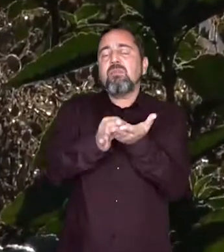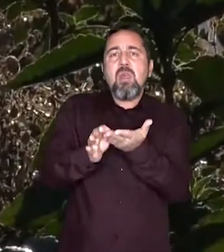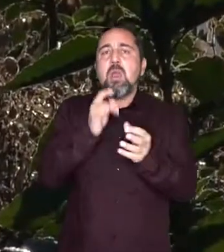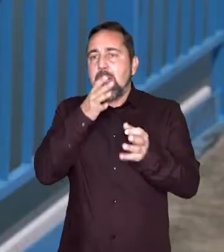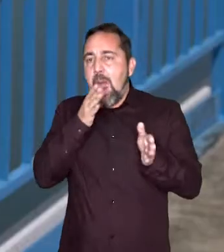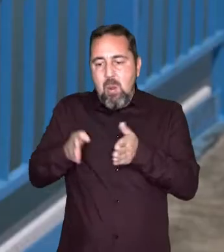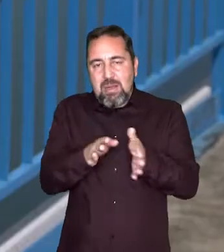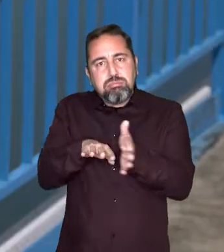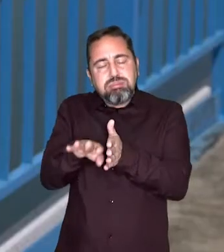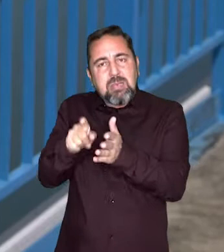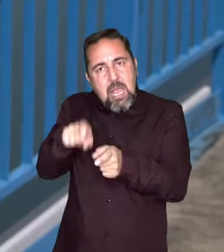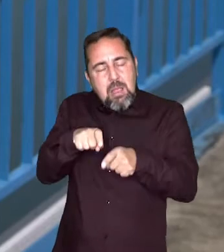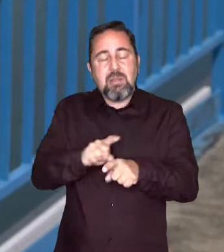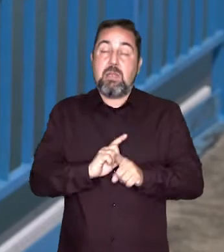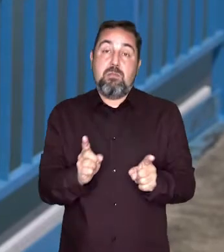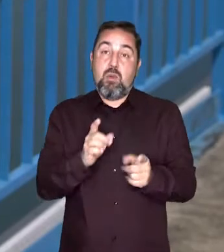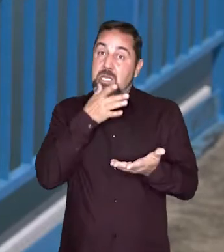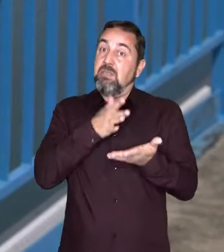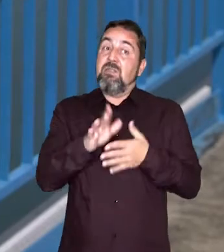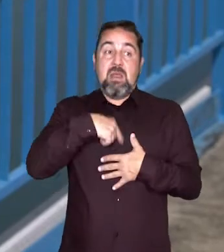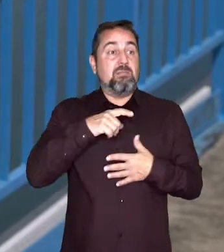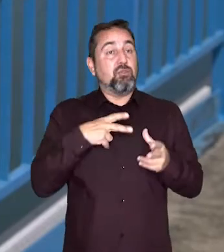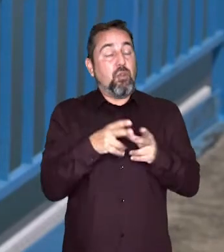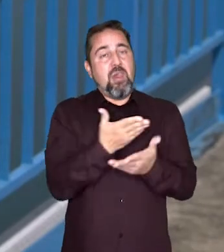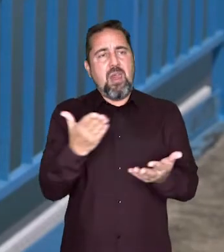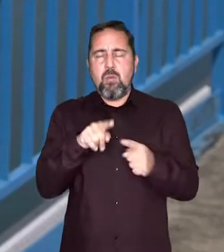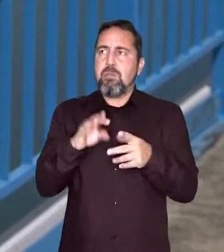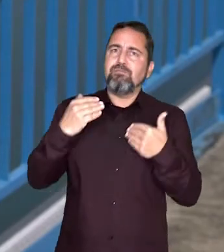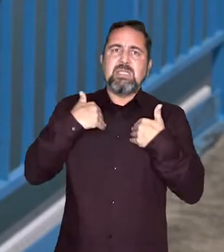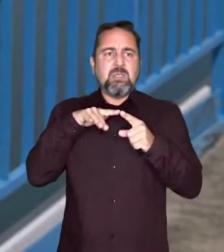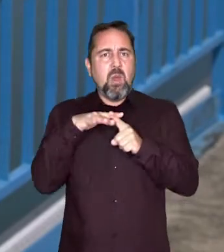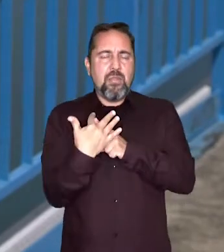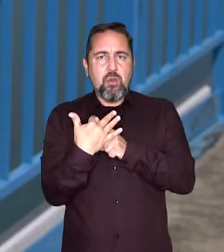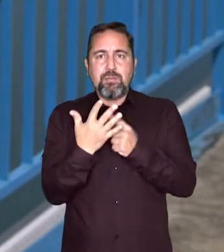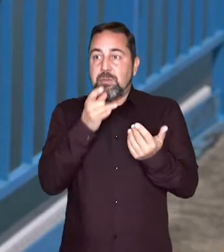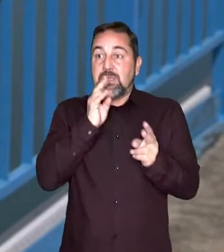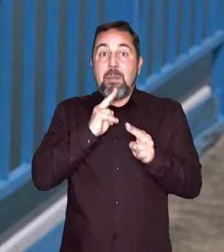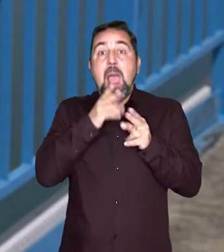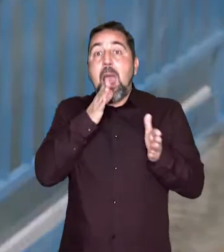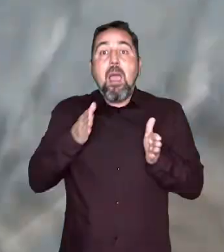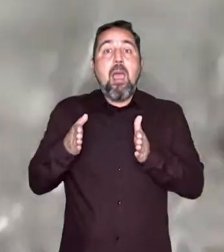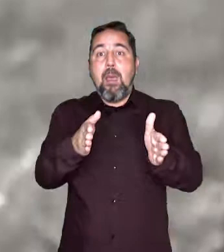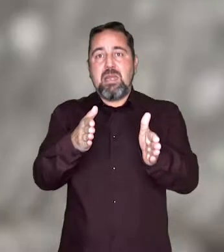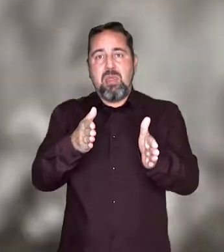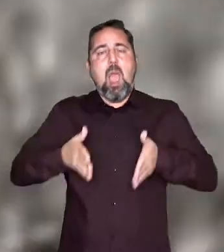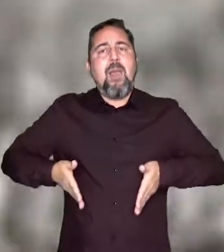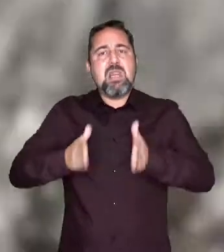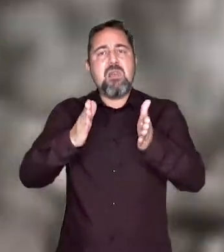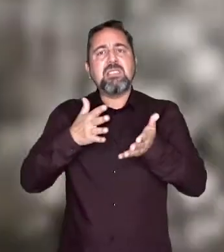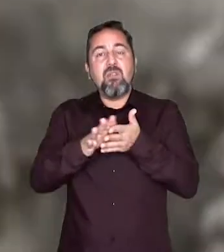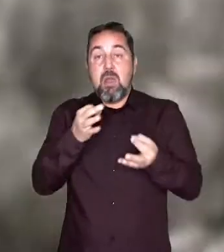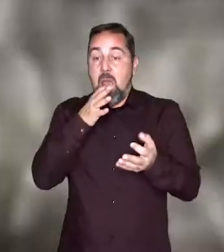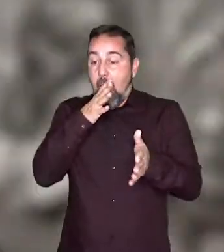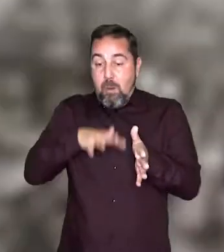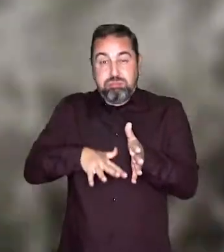regadíos, ni reduce tampoco el riesgo que la sociedad está dispuesta a asumir ante fenómenos extremos adversos como son las avenidas, que es cuando llega un